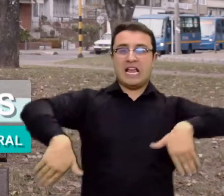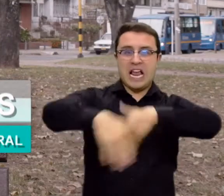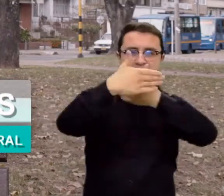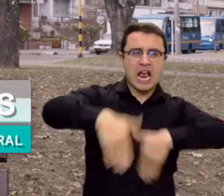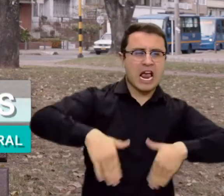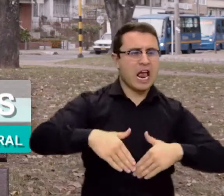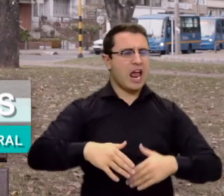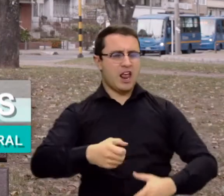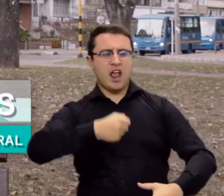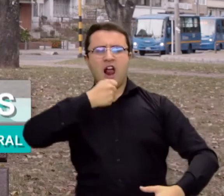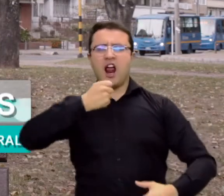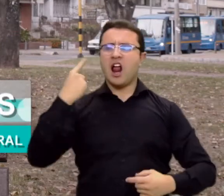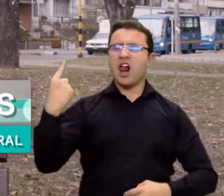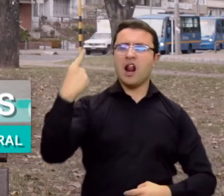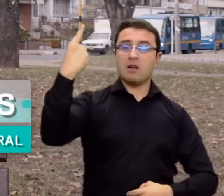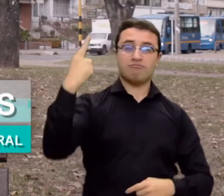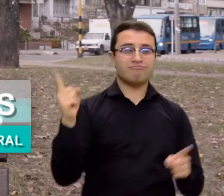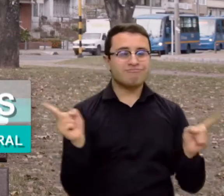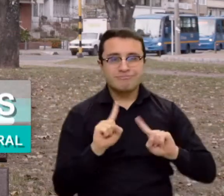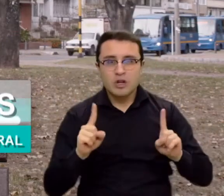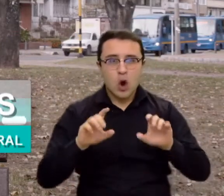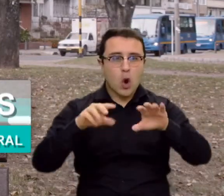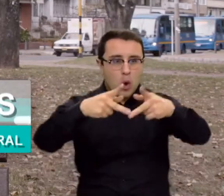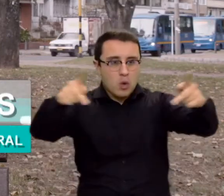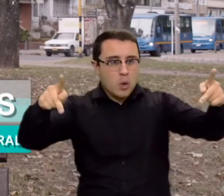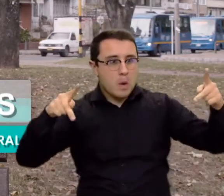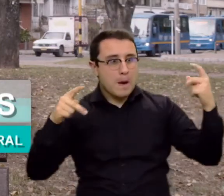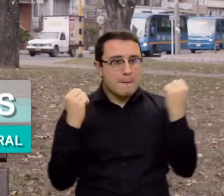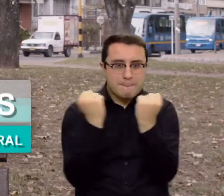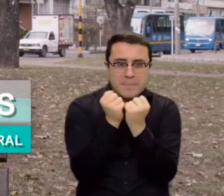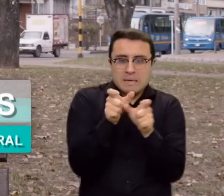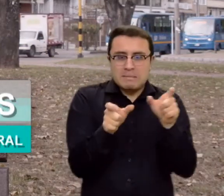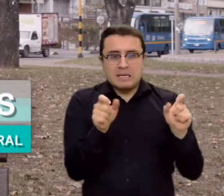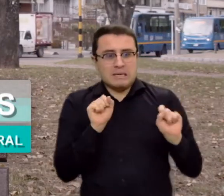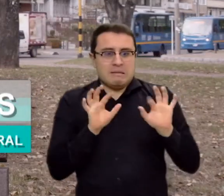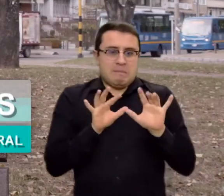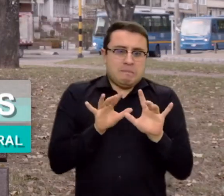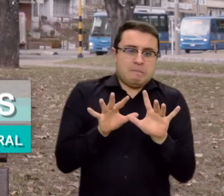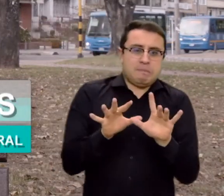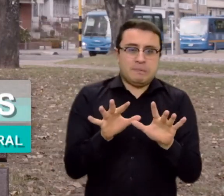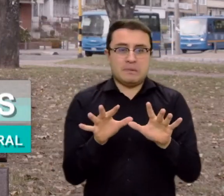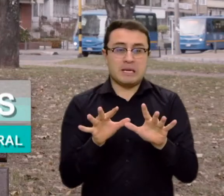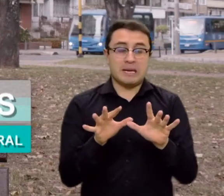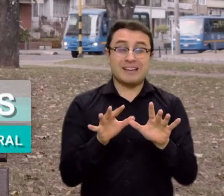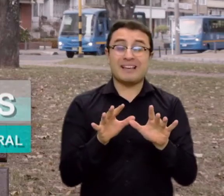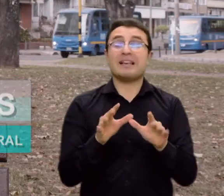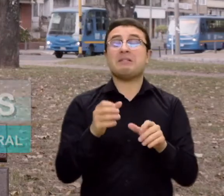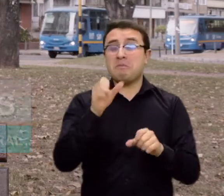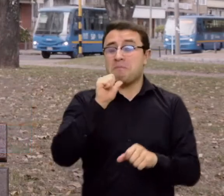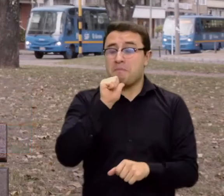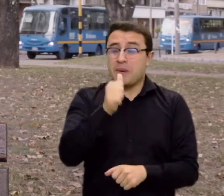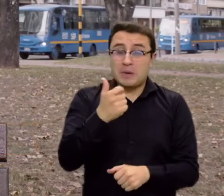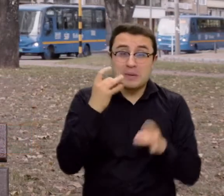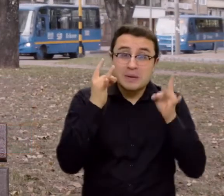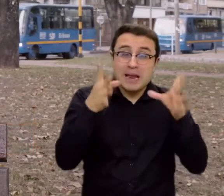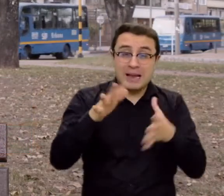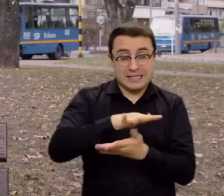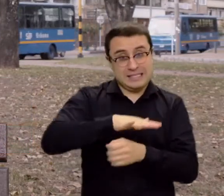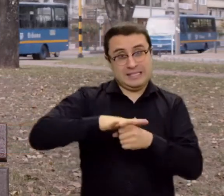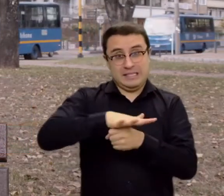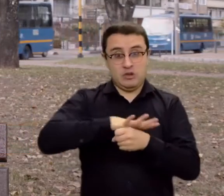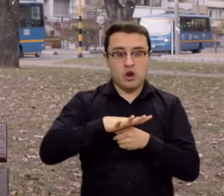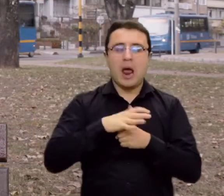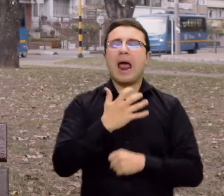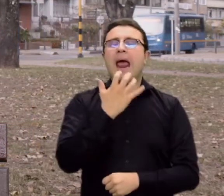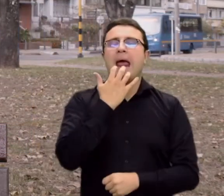hacer eventos en calle, no se pueden hacer eventos en espacios cerrados donde puedas terminar. Y imagínate, en el peor de los